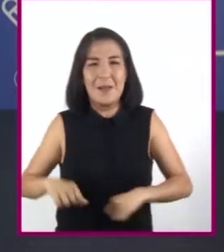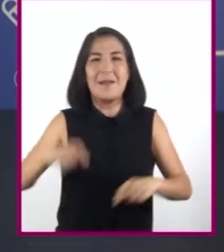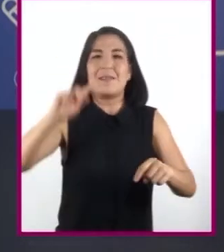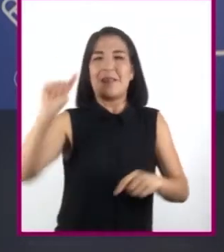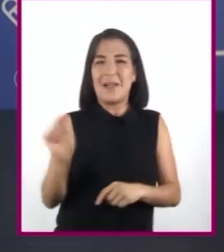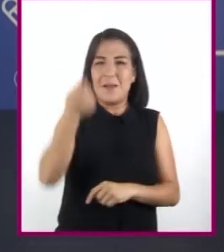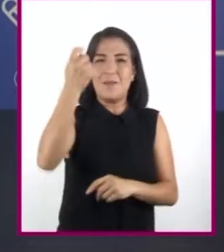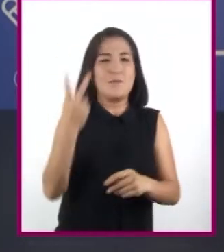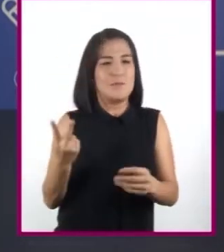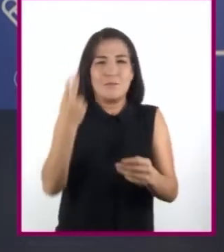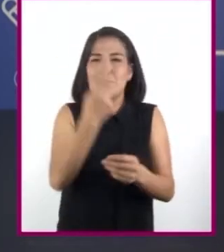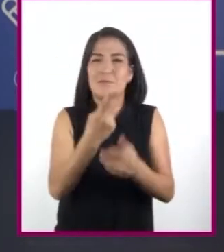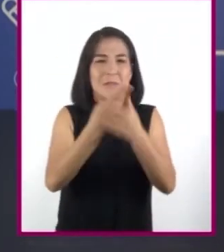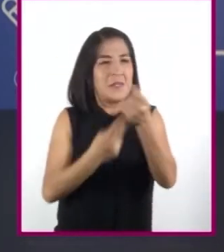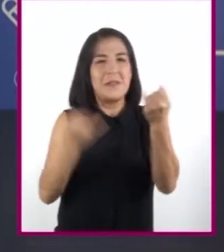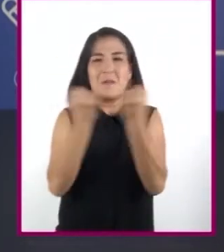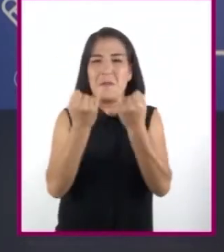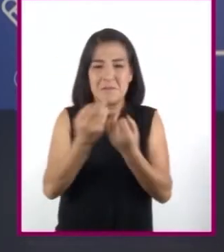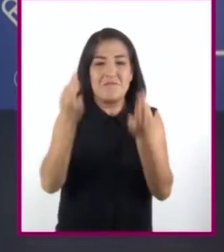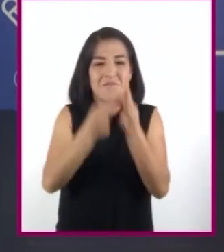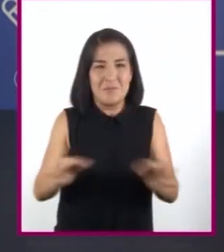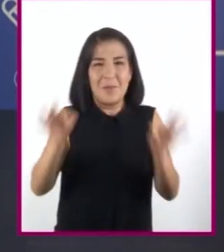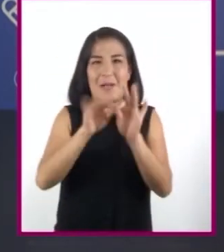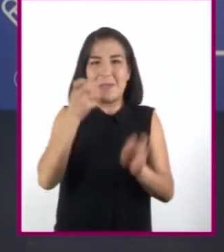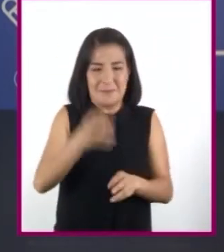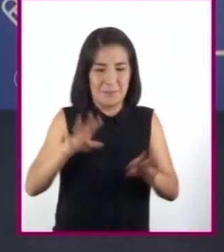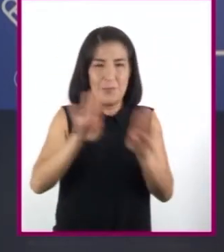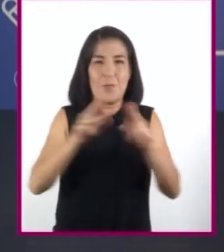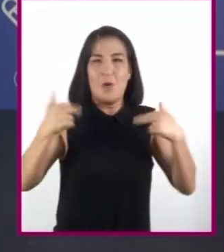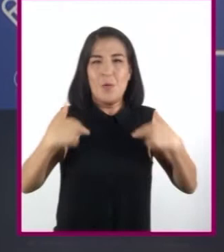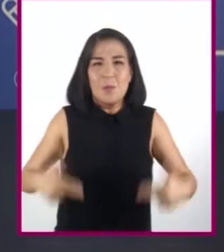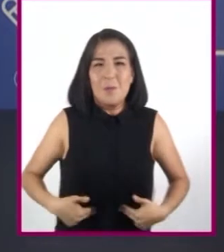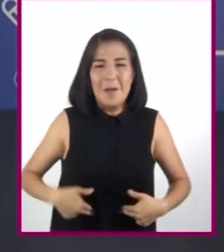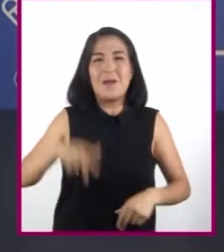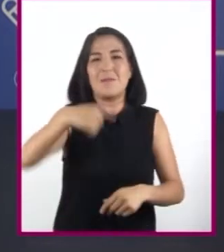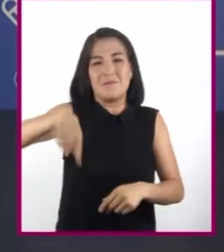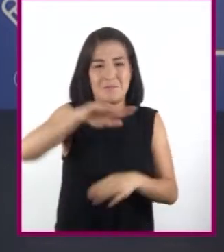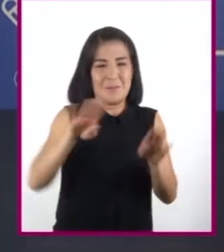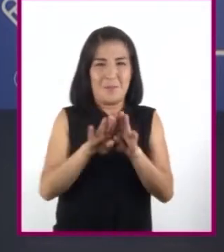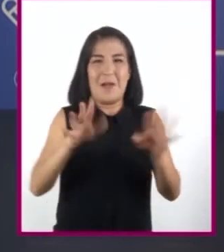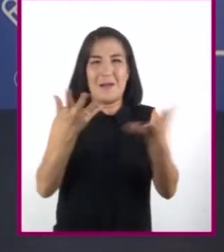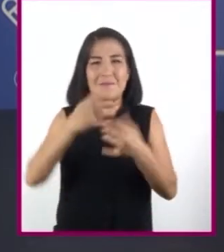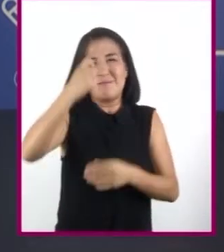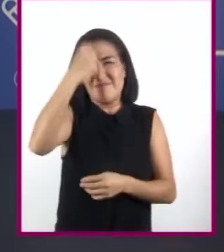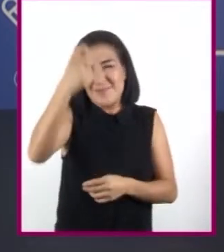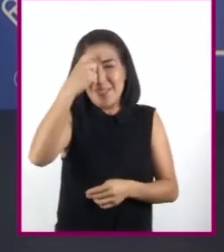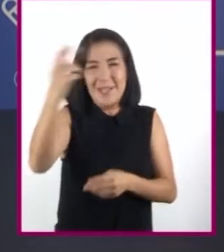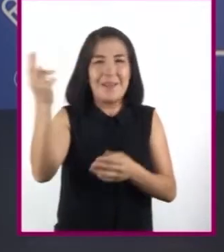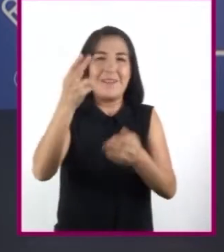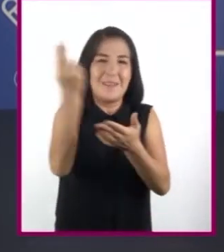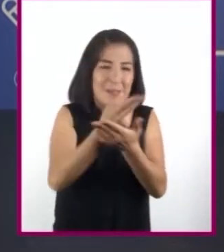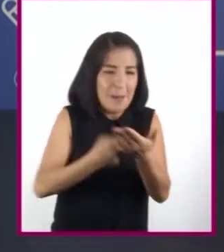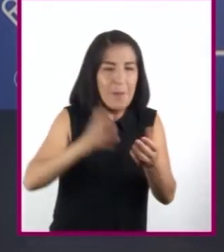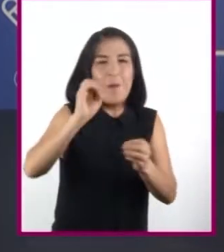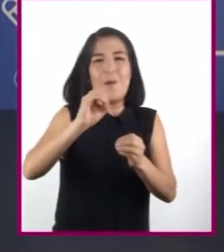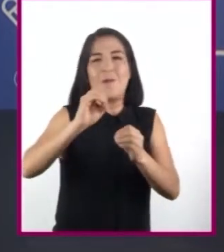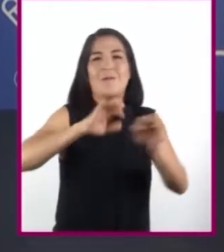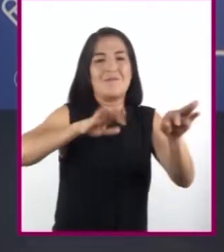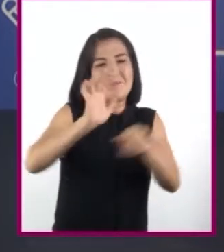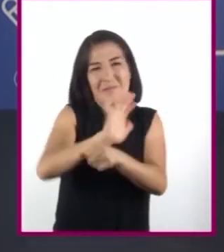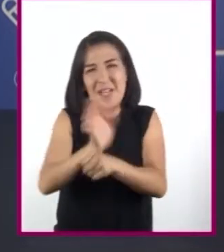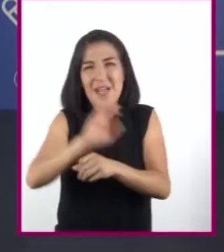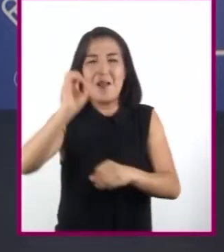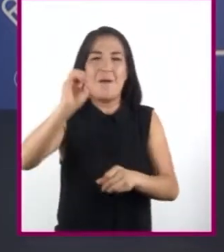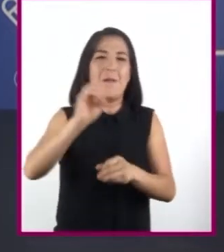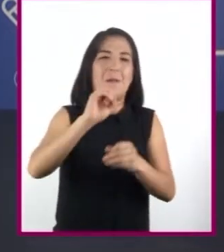ficción han tenido un papel importante en la humanidad, ya que los autores de estos textos siempre parten por imaginar cómo sería el